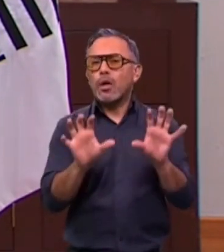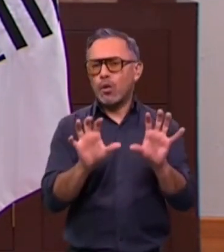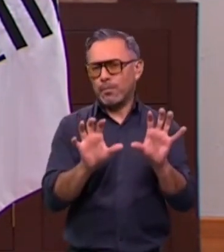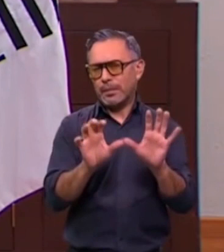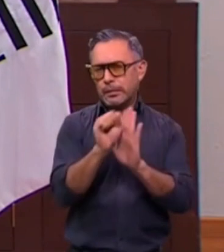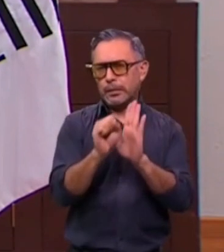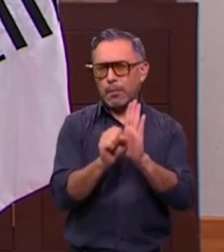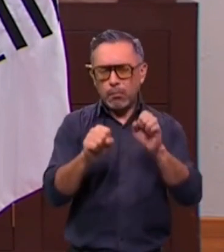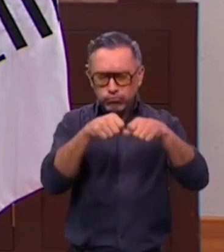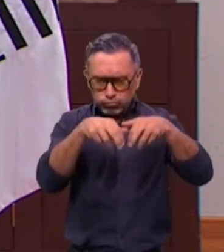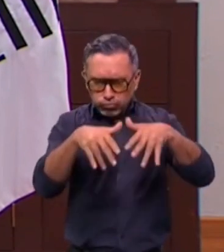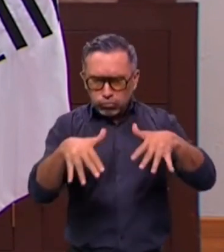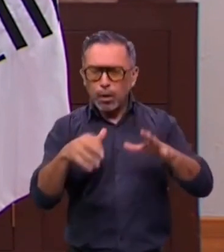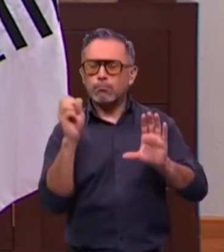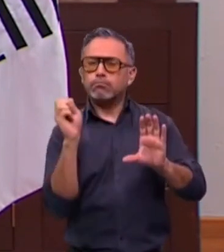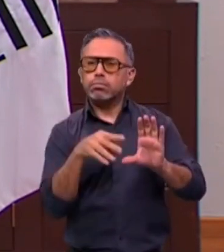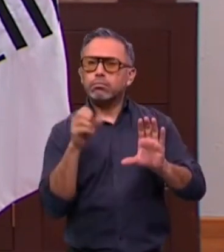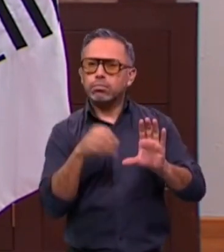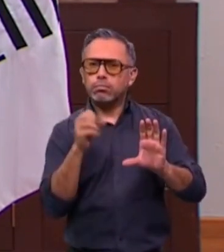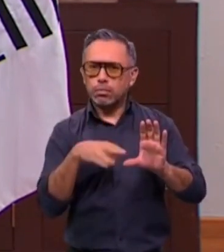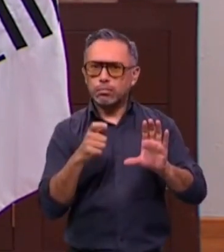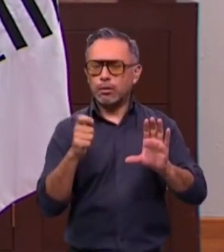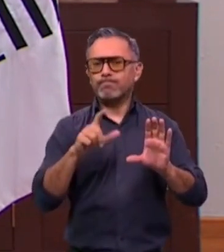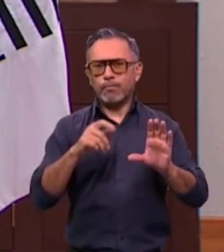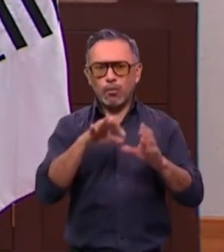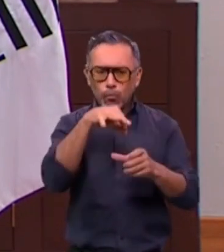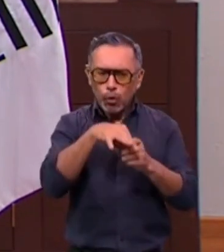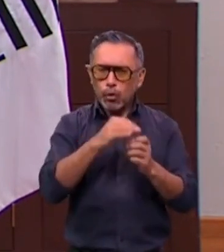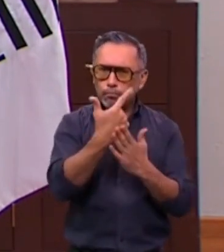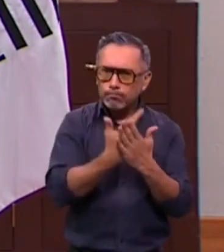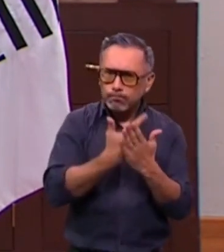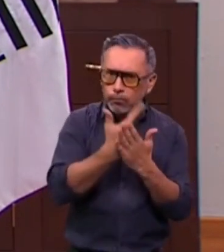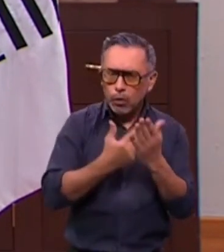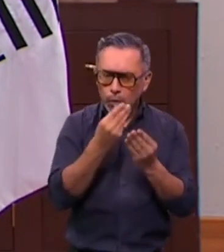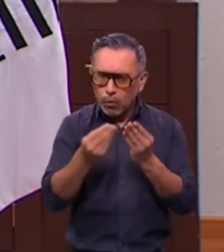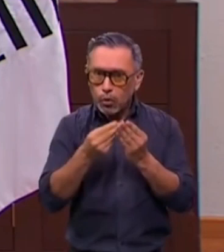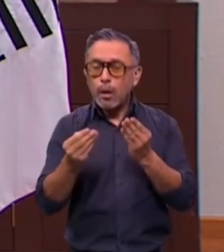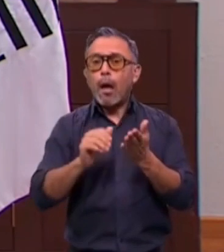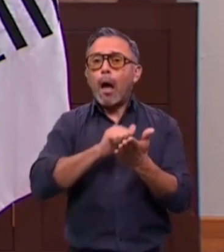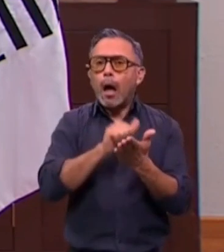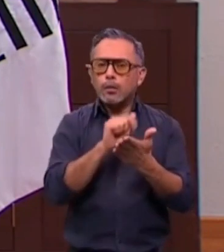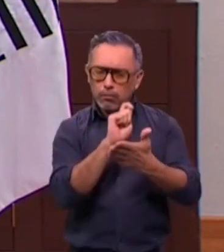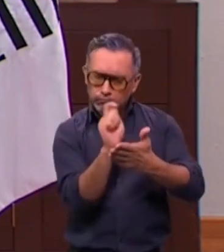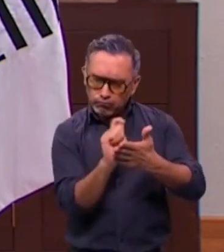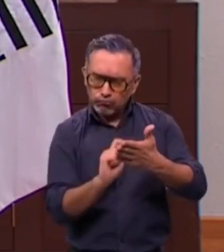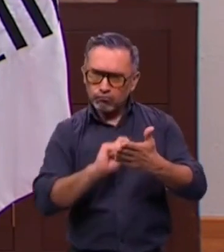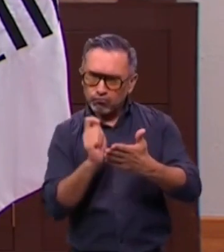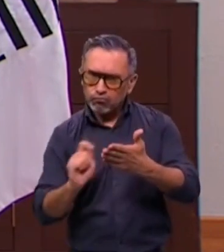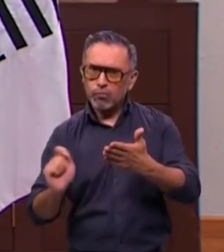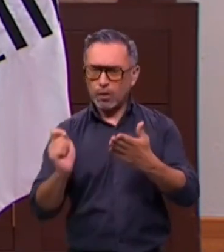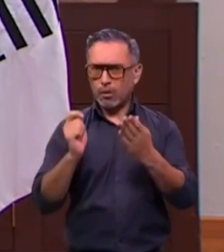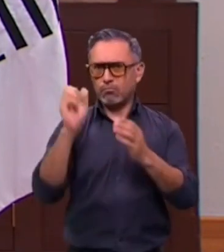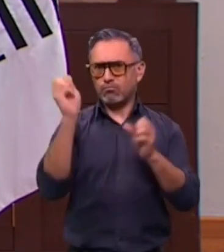avance real con el que se realiza el conteo de los votos y el llenado de las actas en cada una de las casillas. Invito a todas